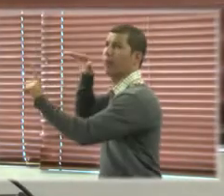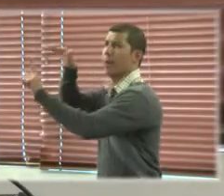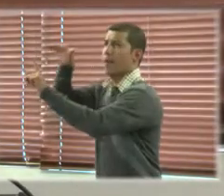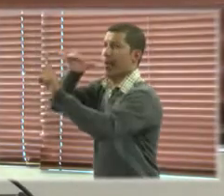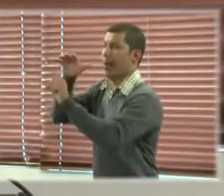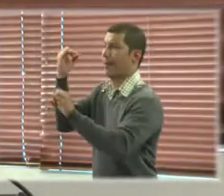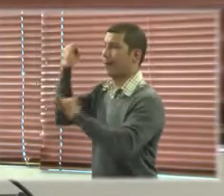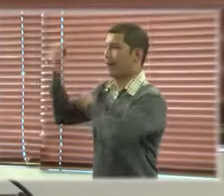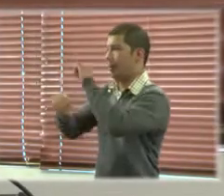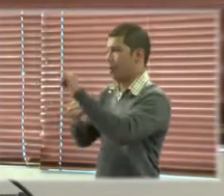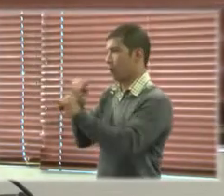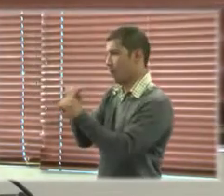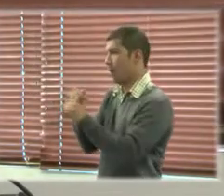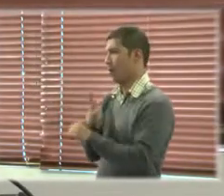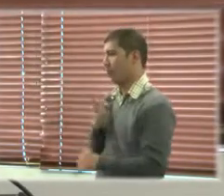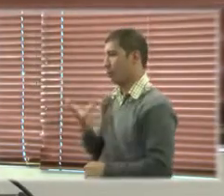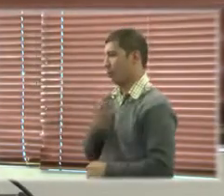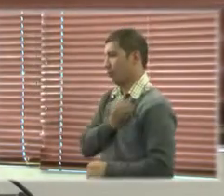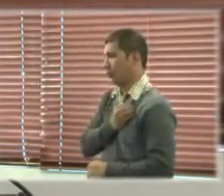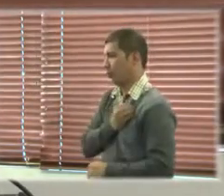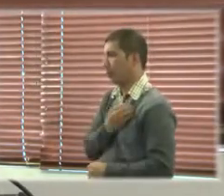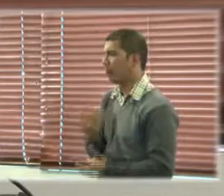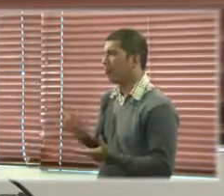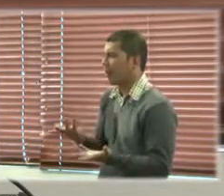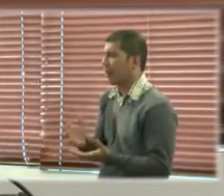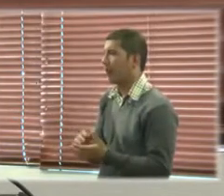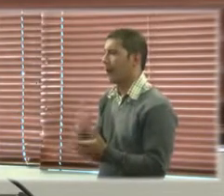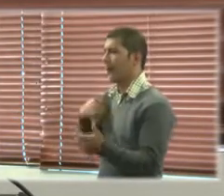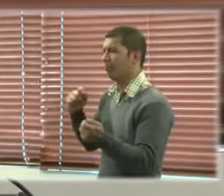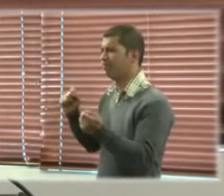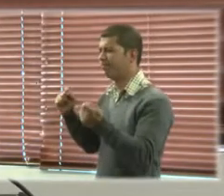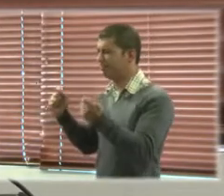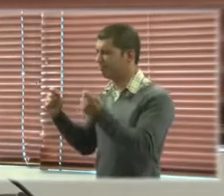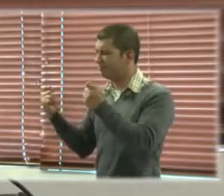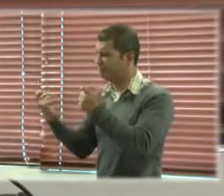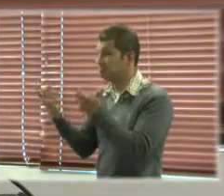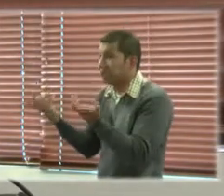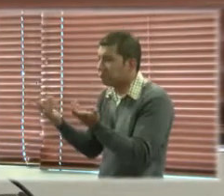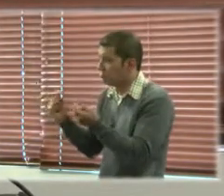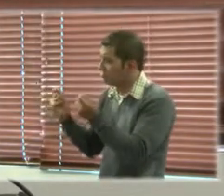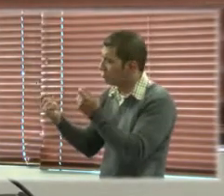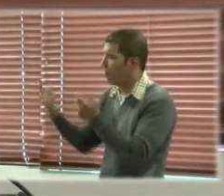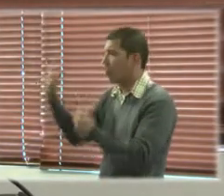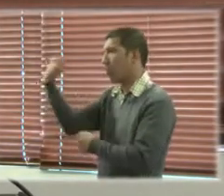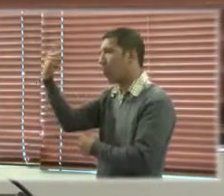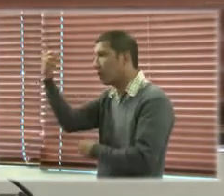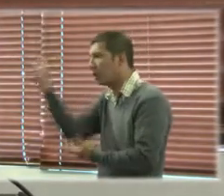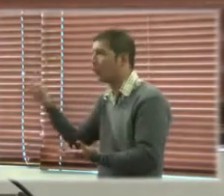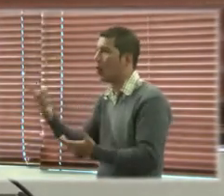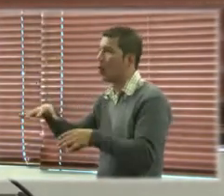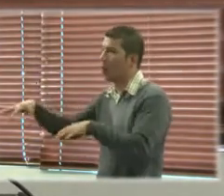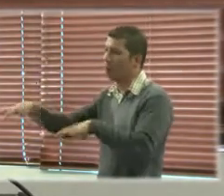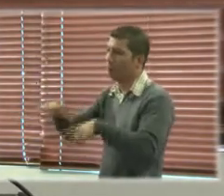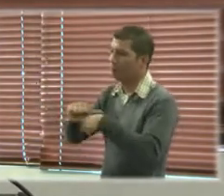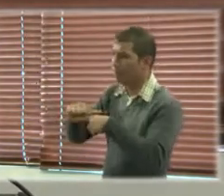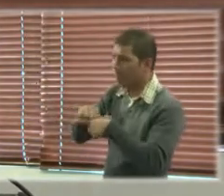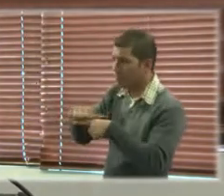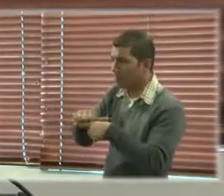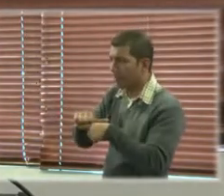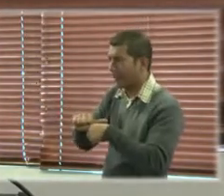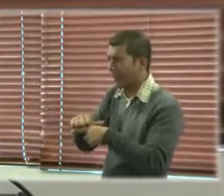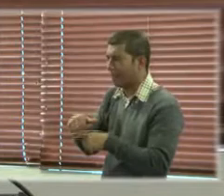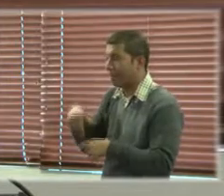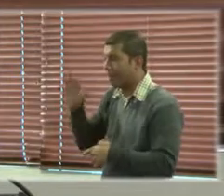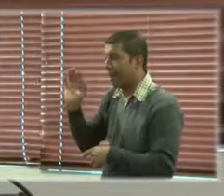para que pueda provocar algún tipo de cambio, ya sea en políticas, en prácticas, pero principalmente